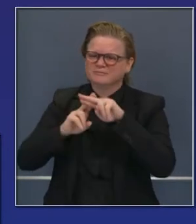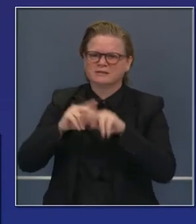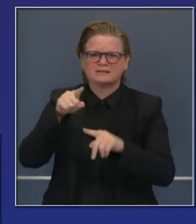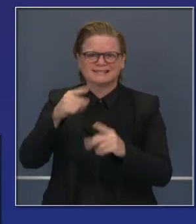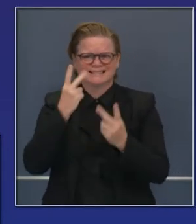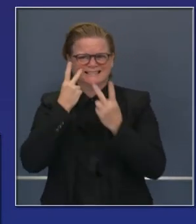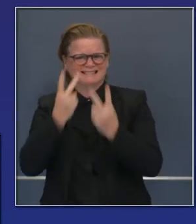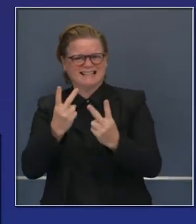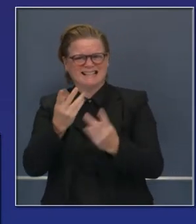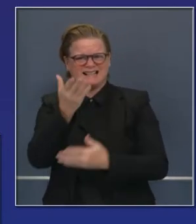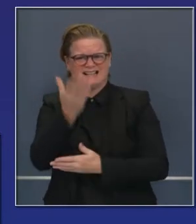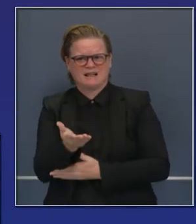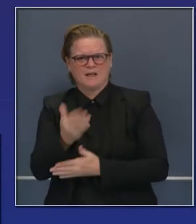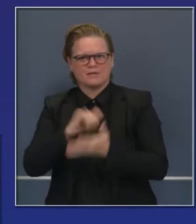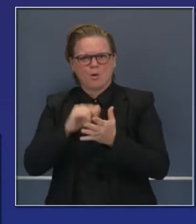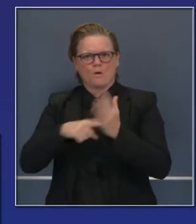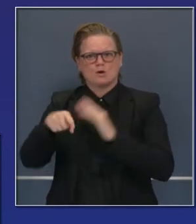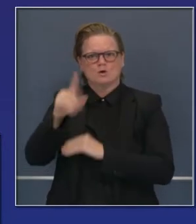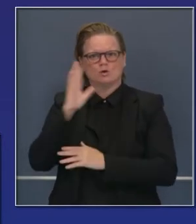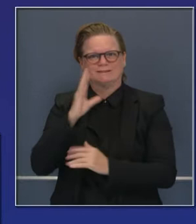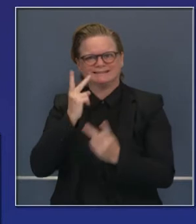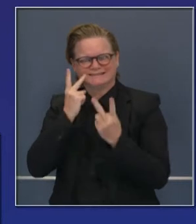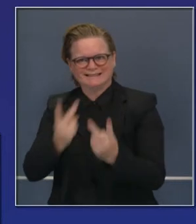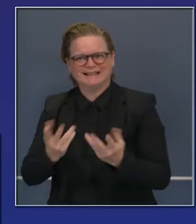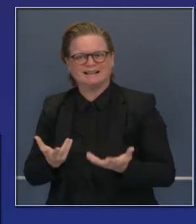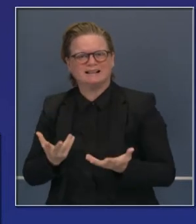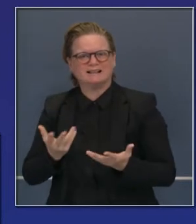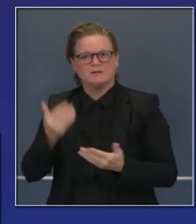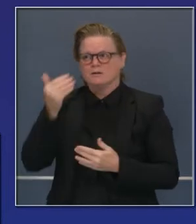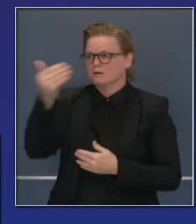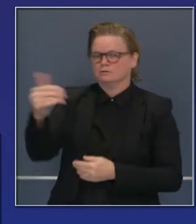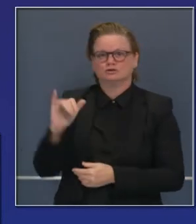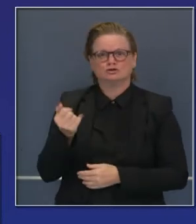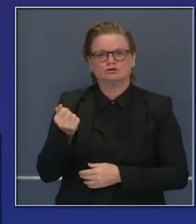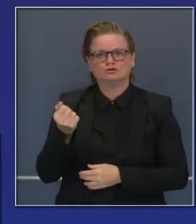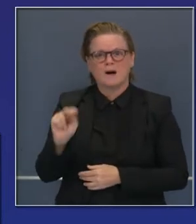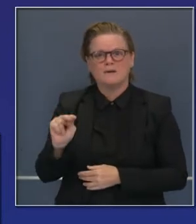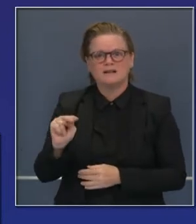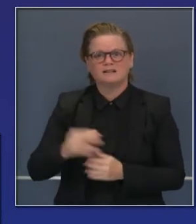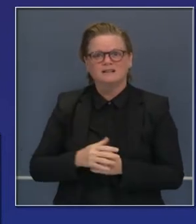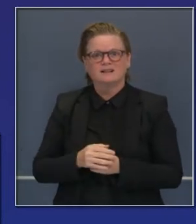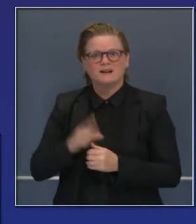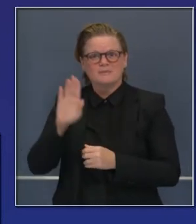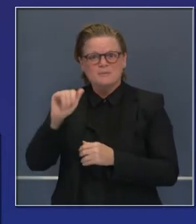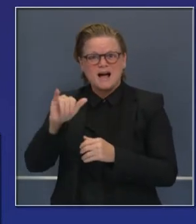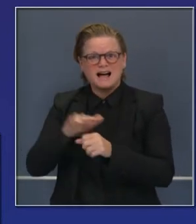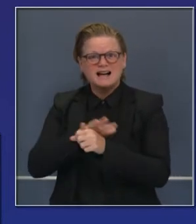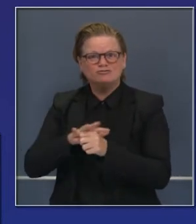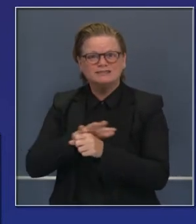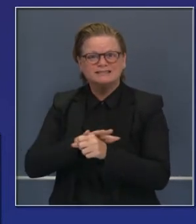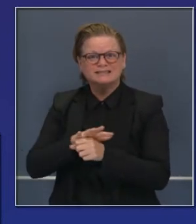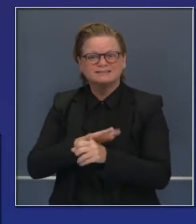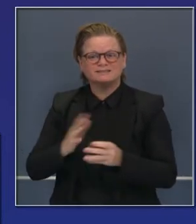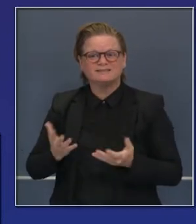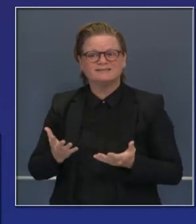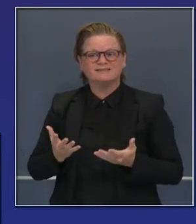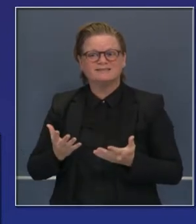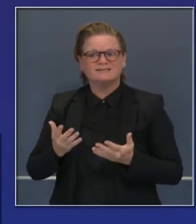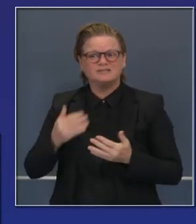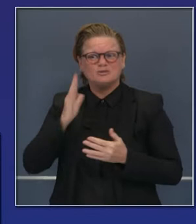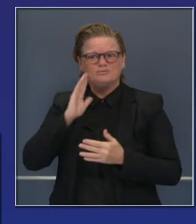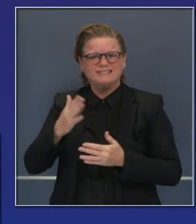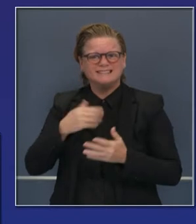Así que así pueden darse una idea de la situación en que nos encontraremos en enero. En el área de la bahía,